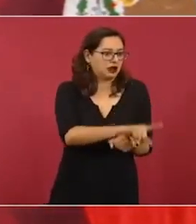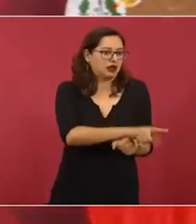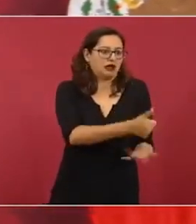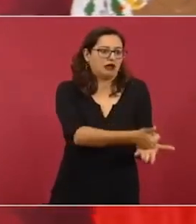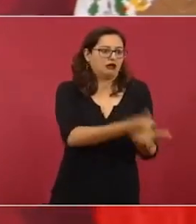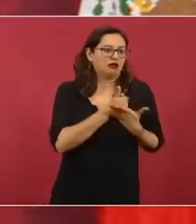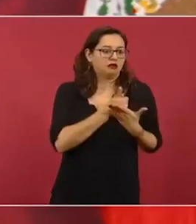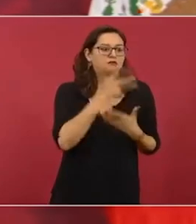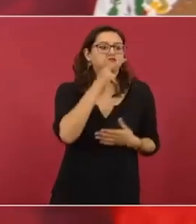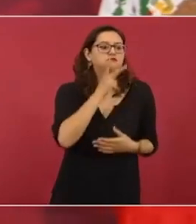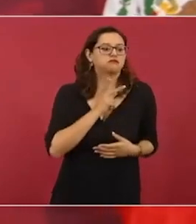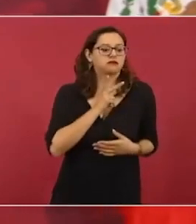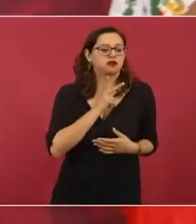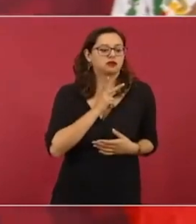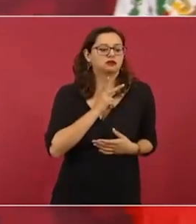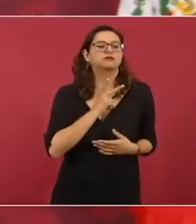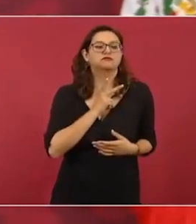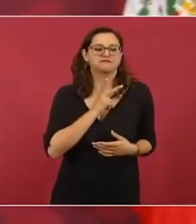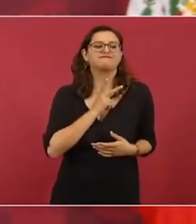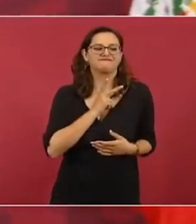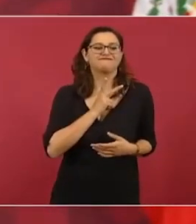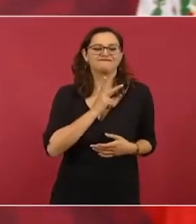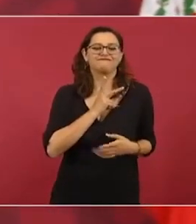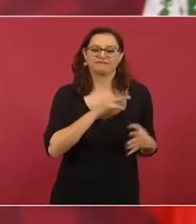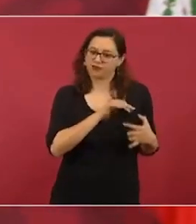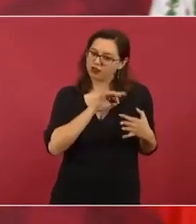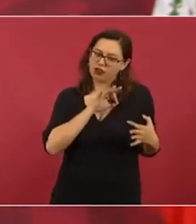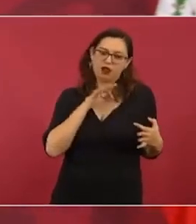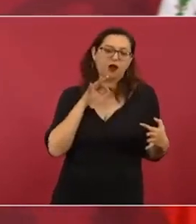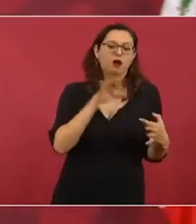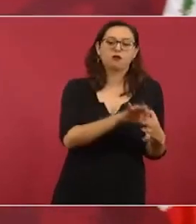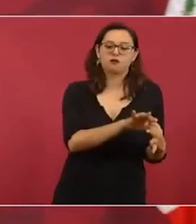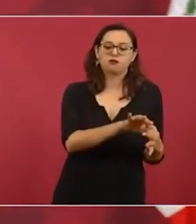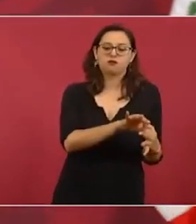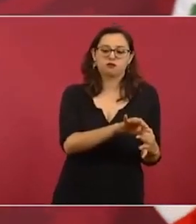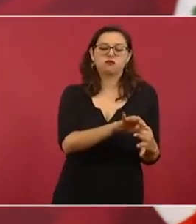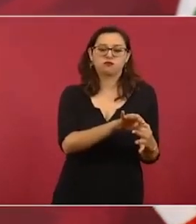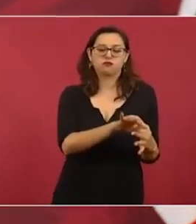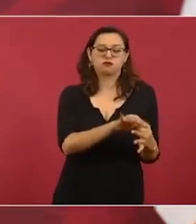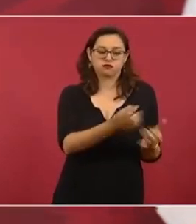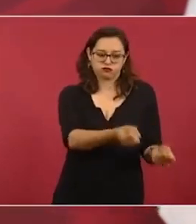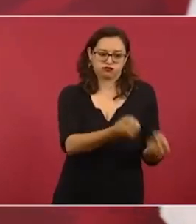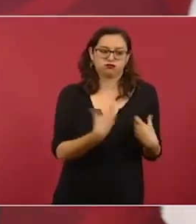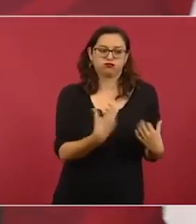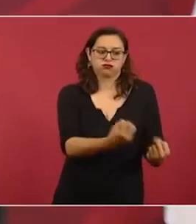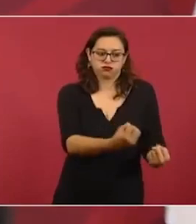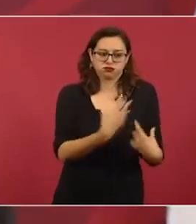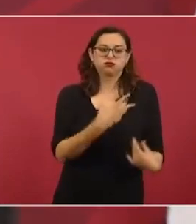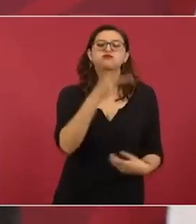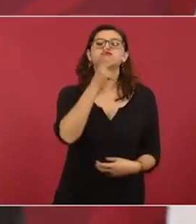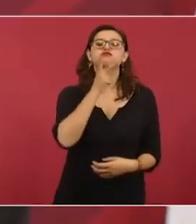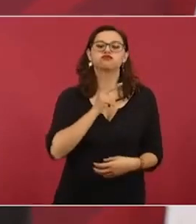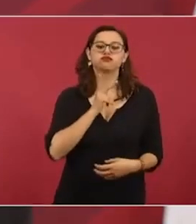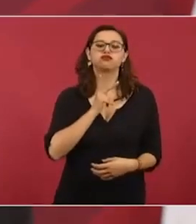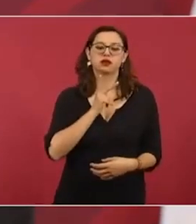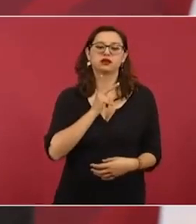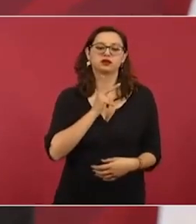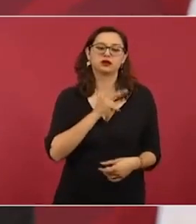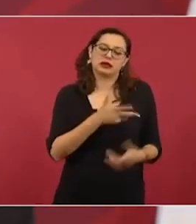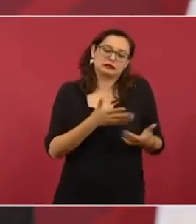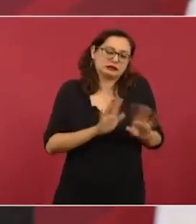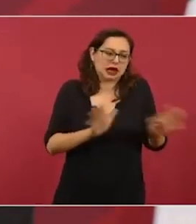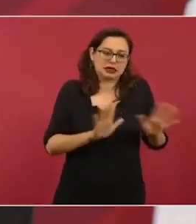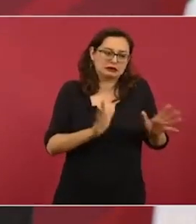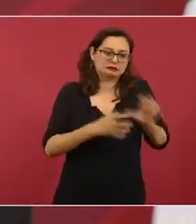que pueda ser abastecido de petróleo de